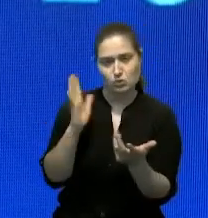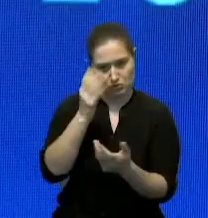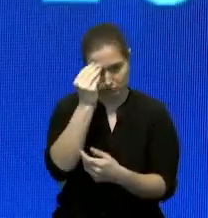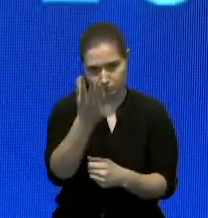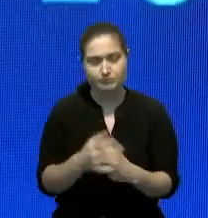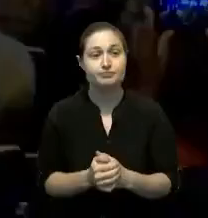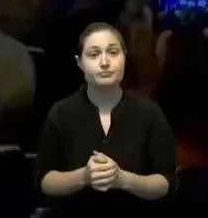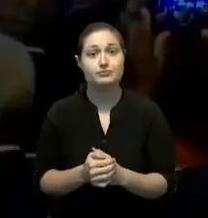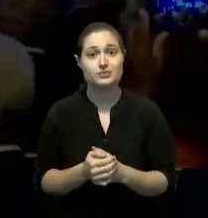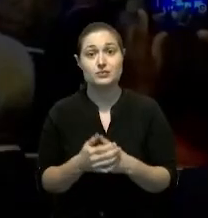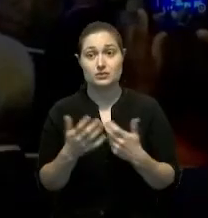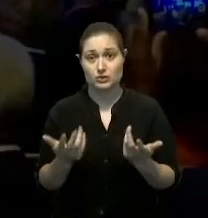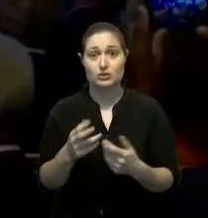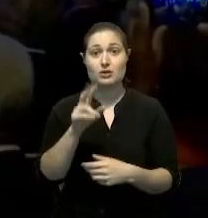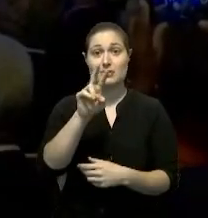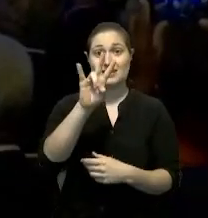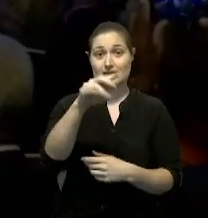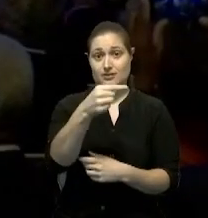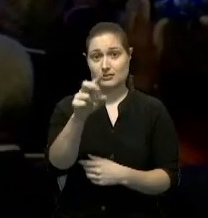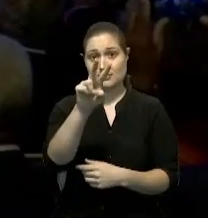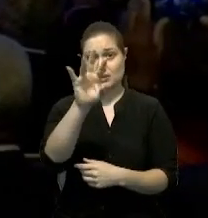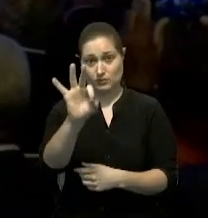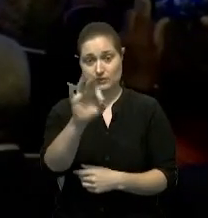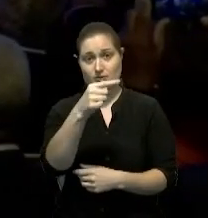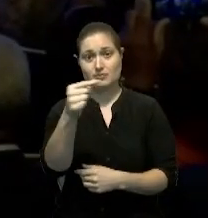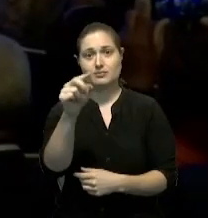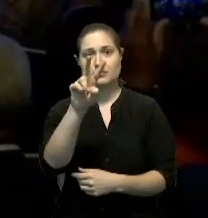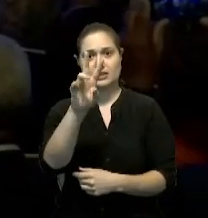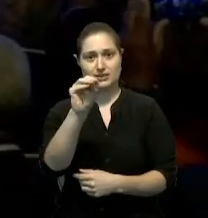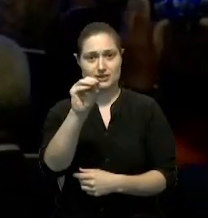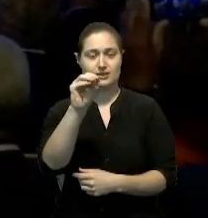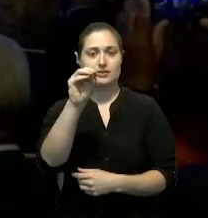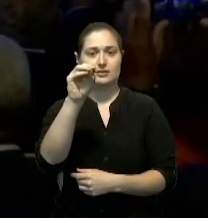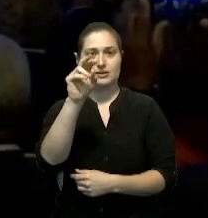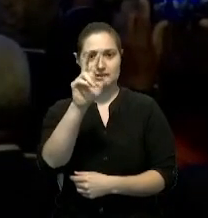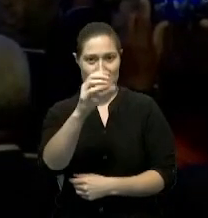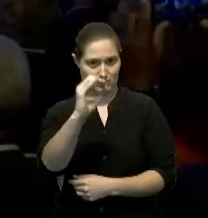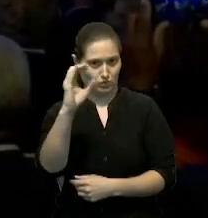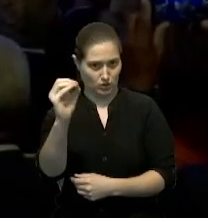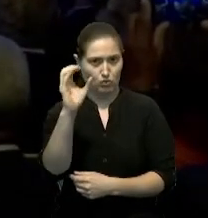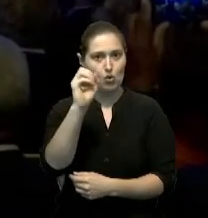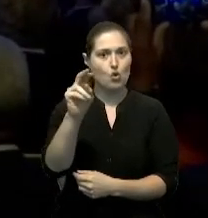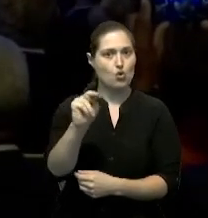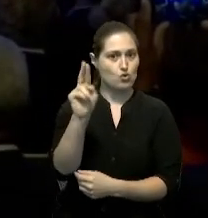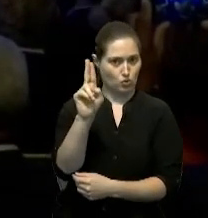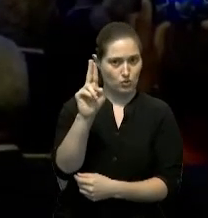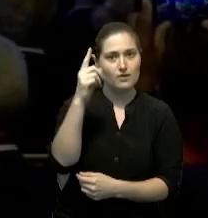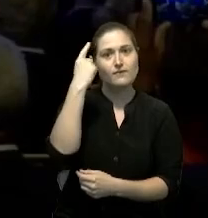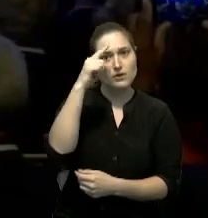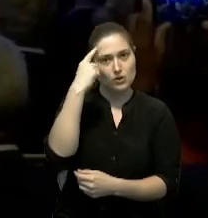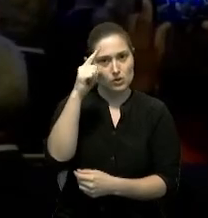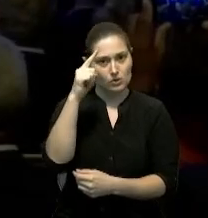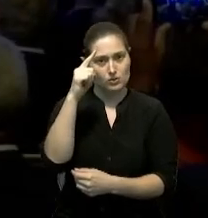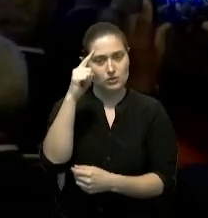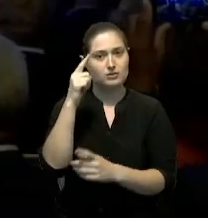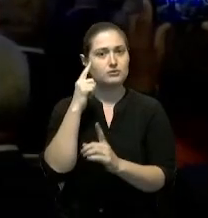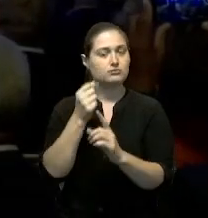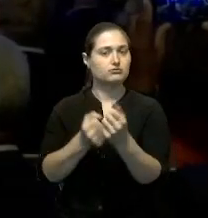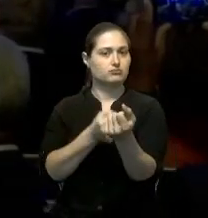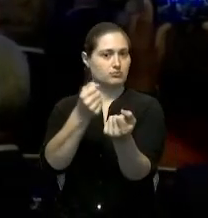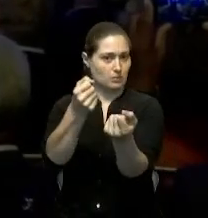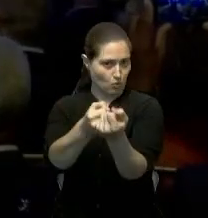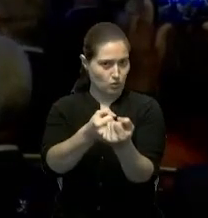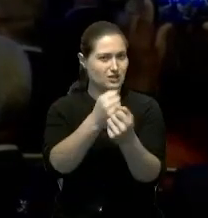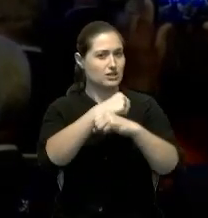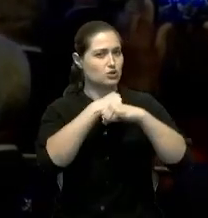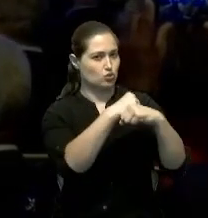Haití y las resoluciones 2699 y 2700 del Consejo de Seguridad de la ONU para la formación y despliegue de una misión de apoyo a la seguridad de